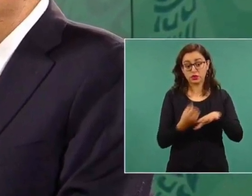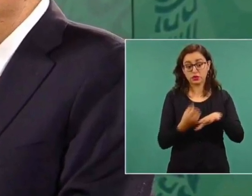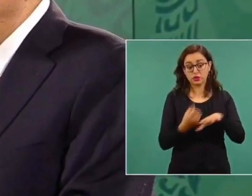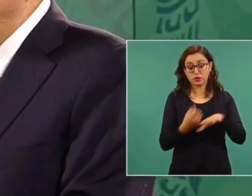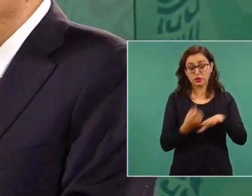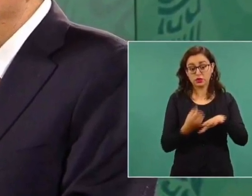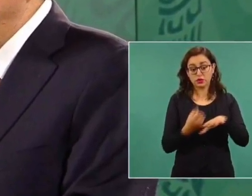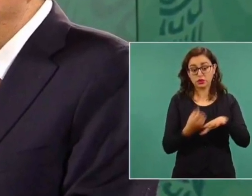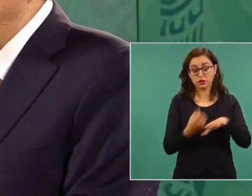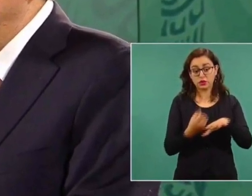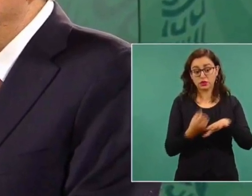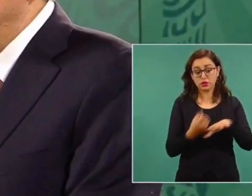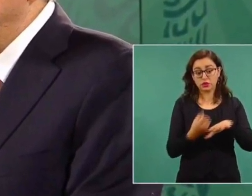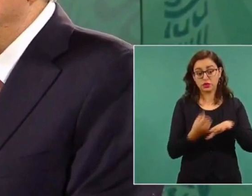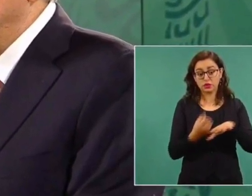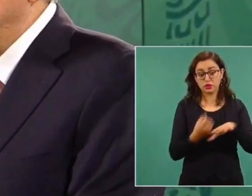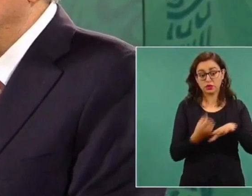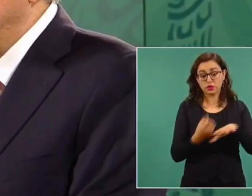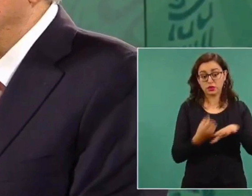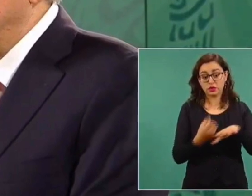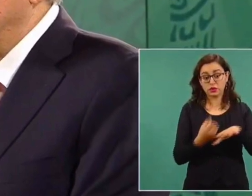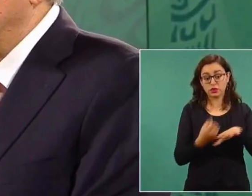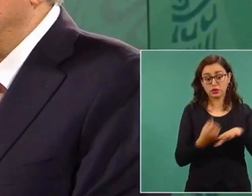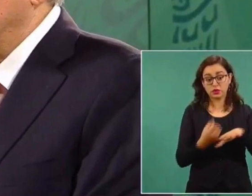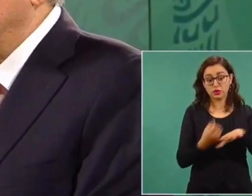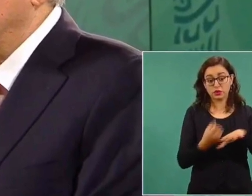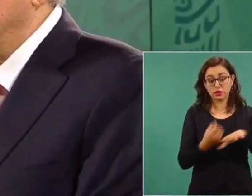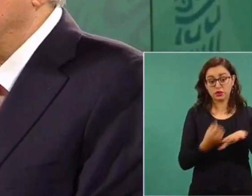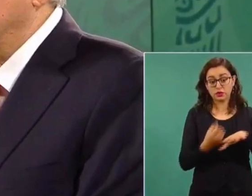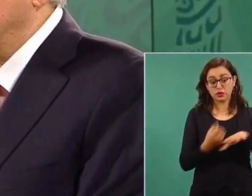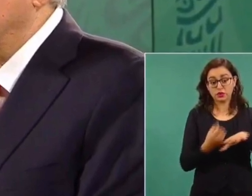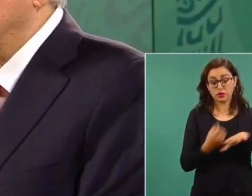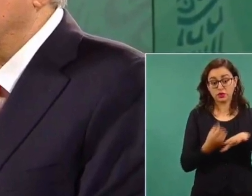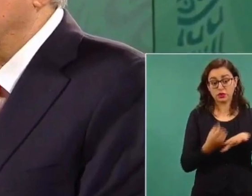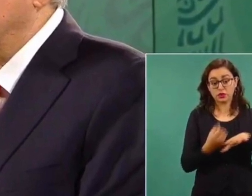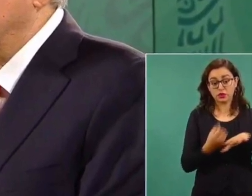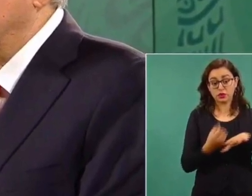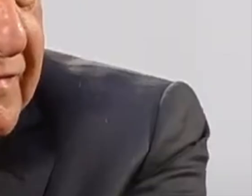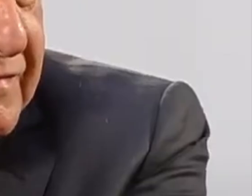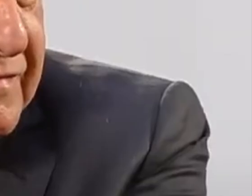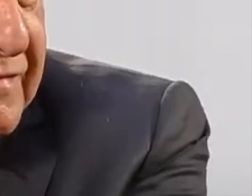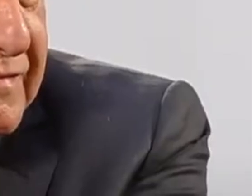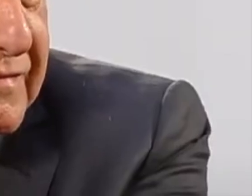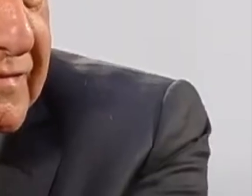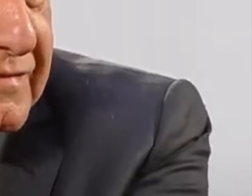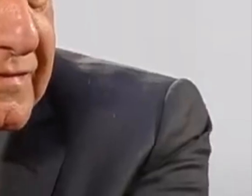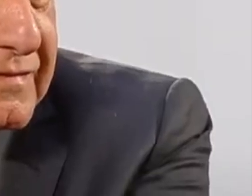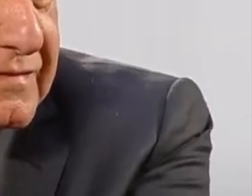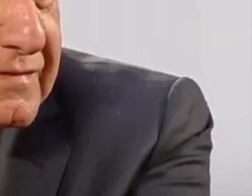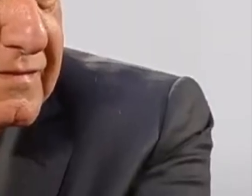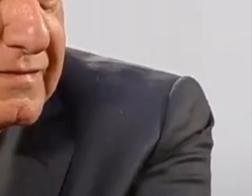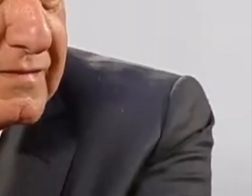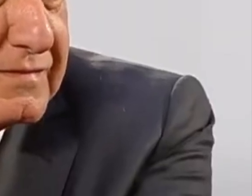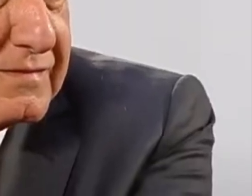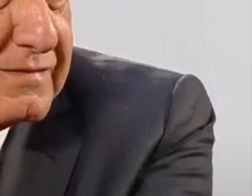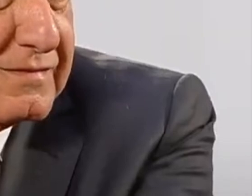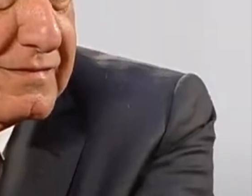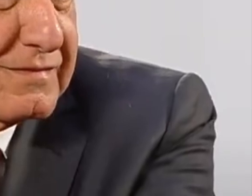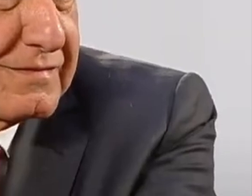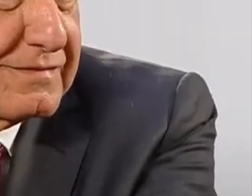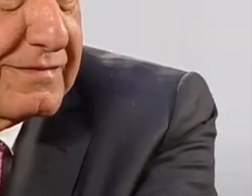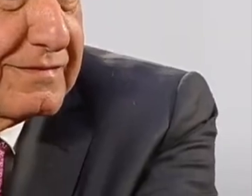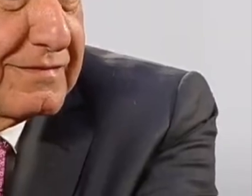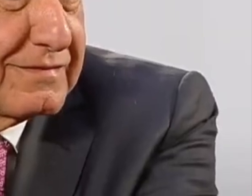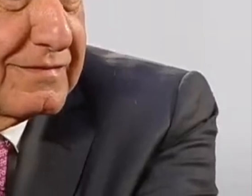Que tanto nos quiere Le